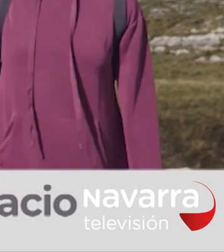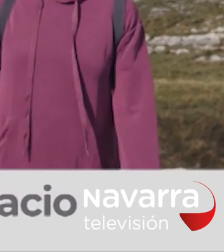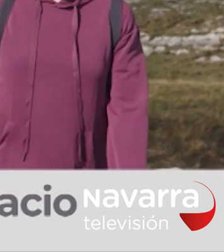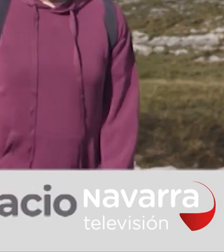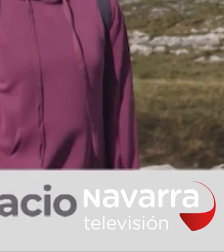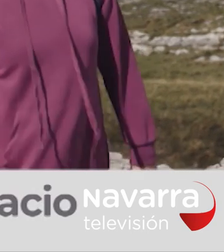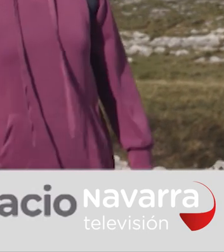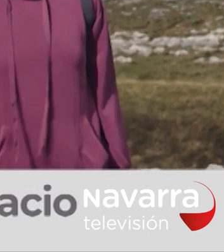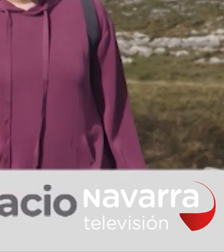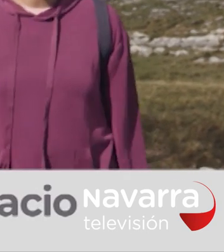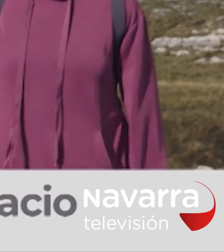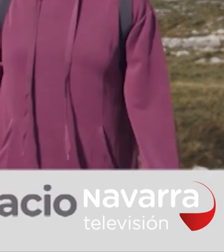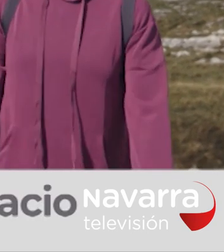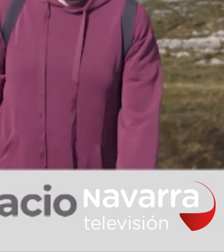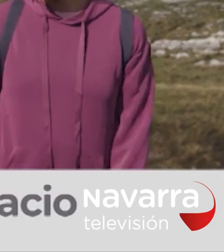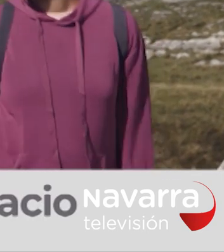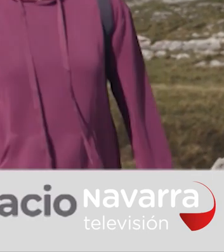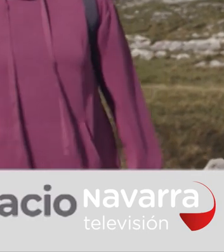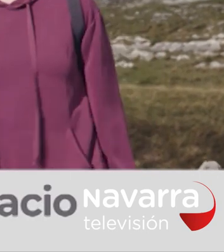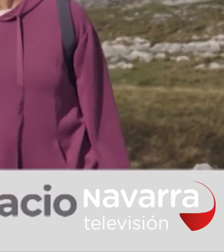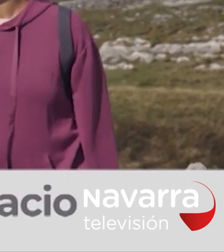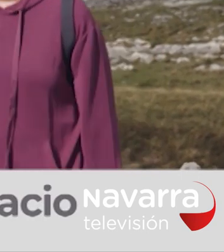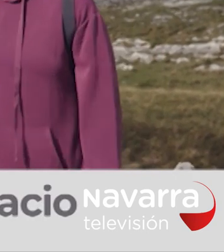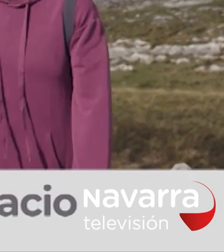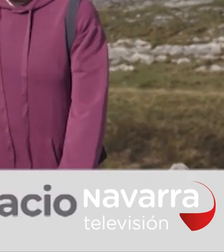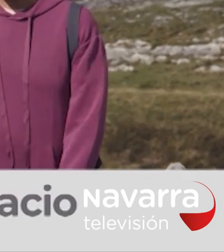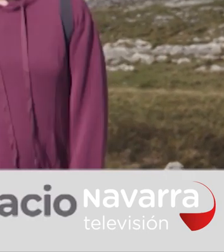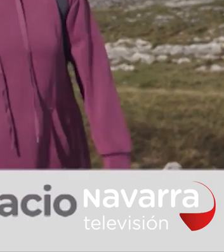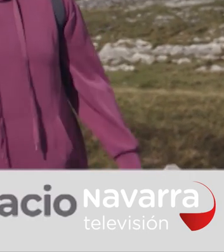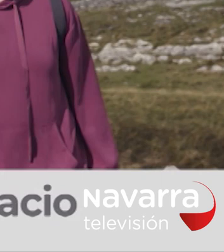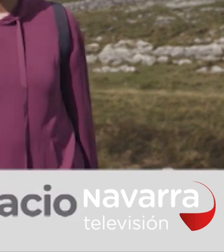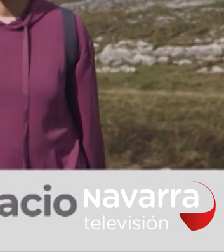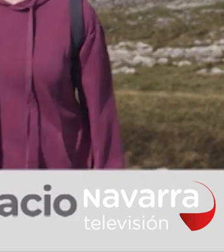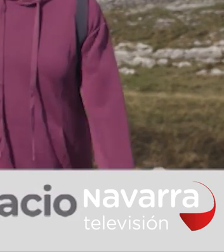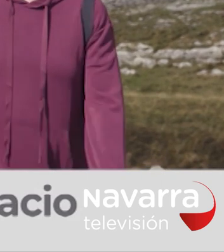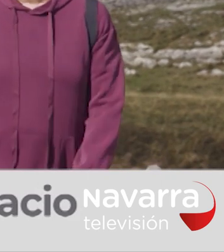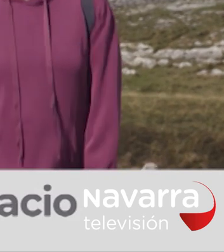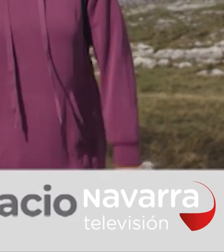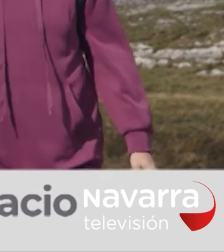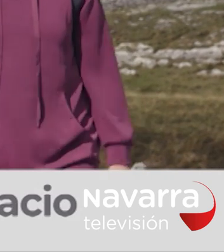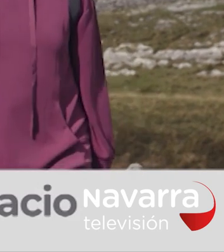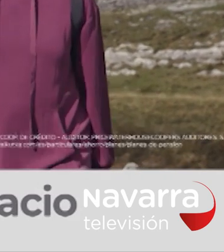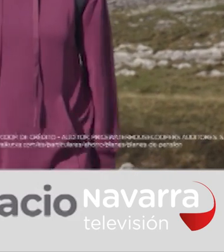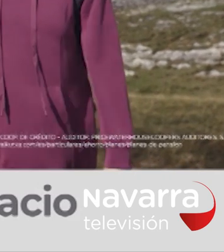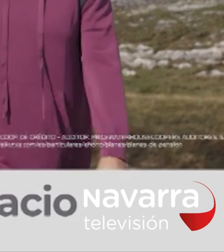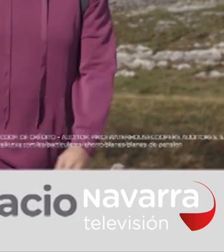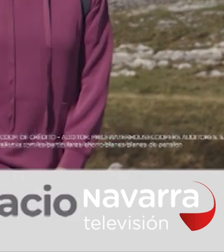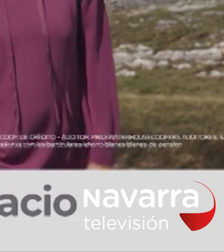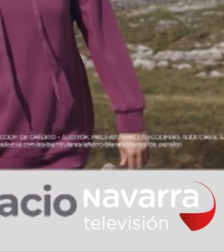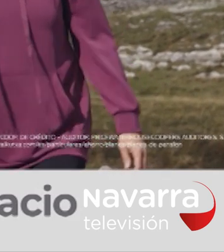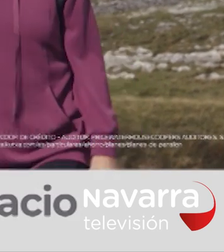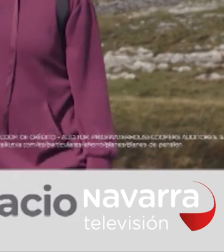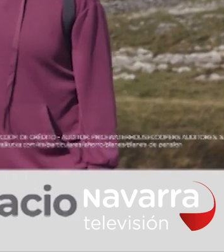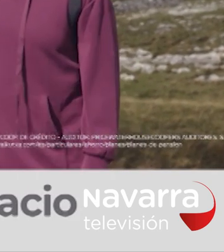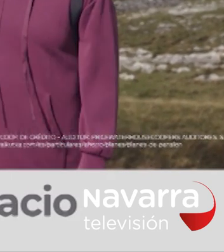20 años juntos y lo que nos queda y lo que hemos cambiado y lo que cambiaremos mira lo bien que estamos